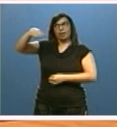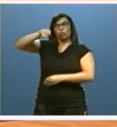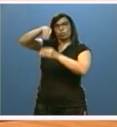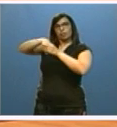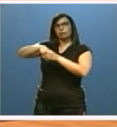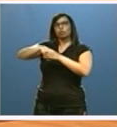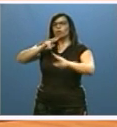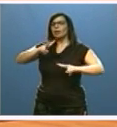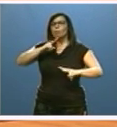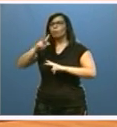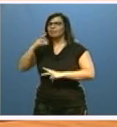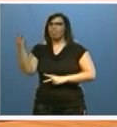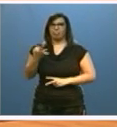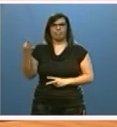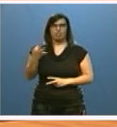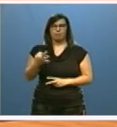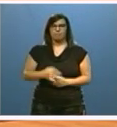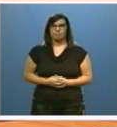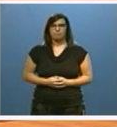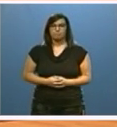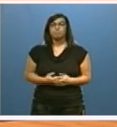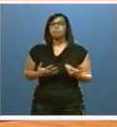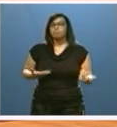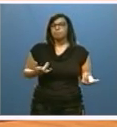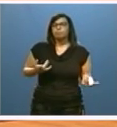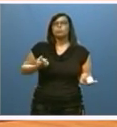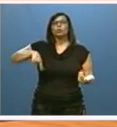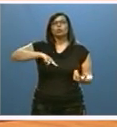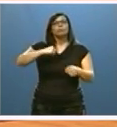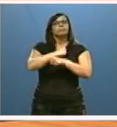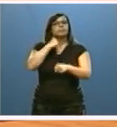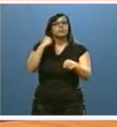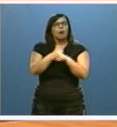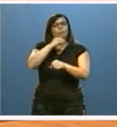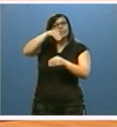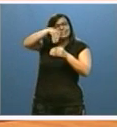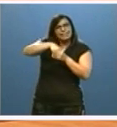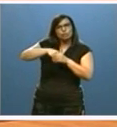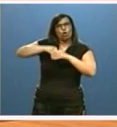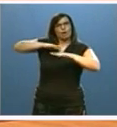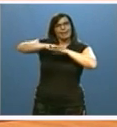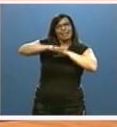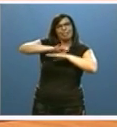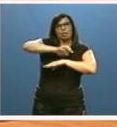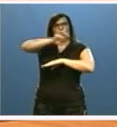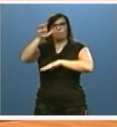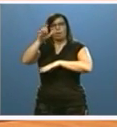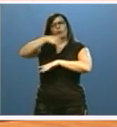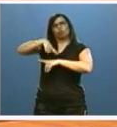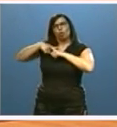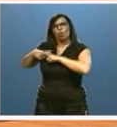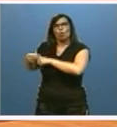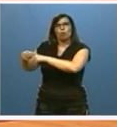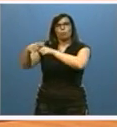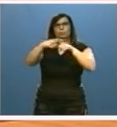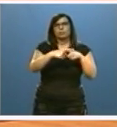ante estos desafíos. Para ello, hemos trabajado en el seno de la red europea que compartimos con